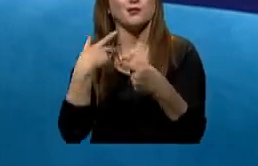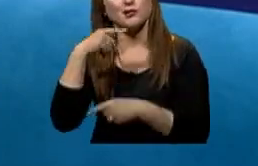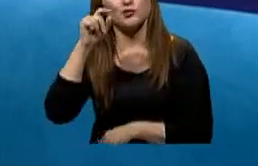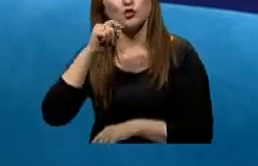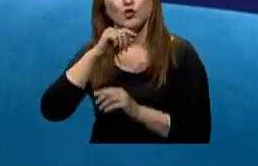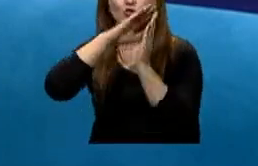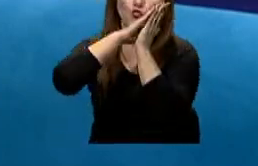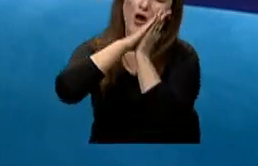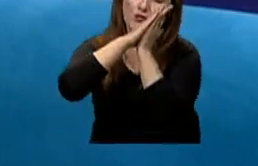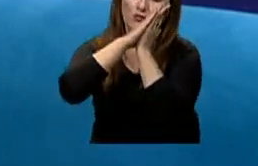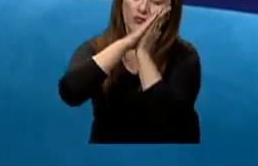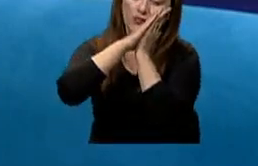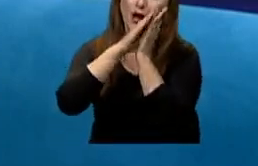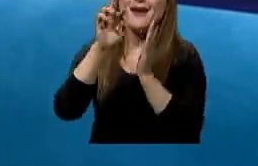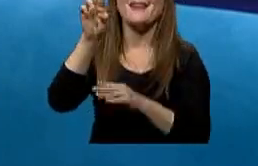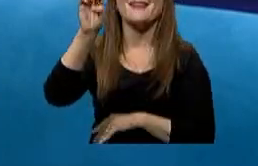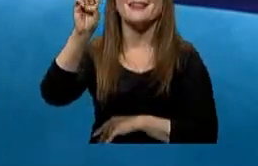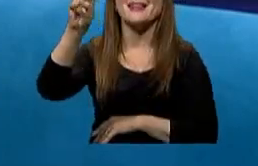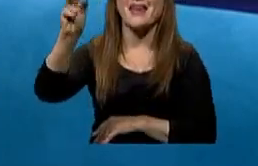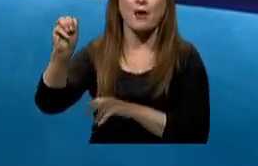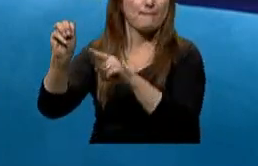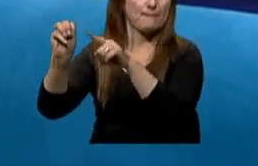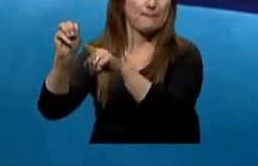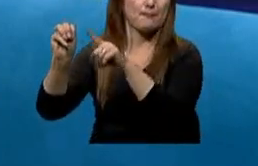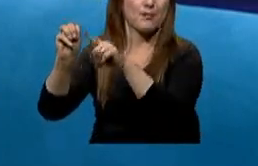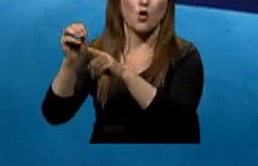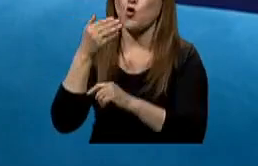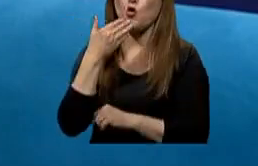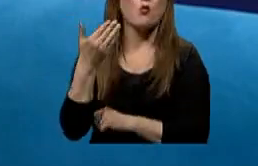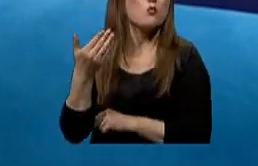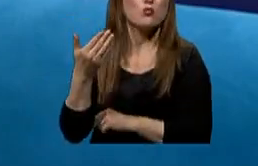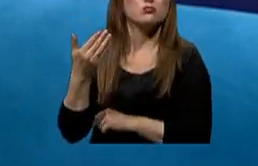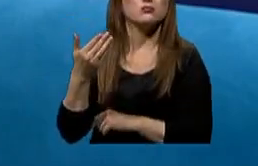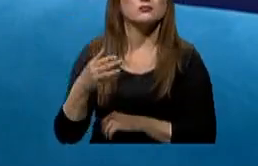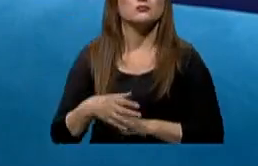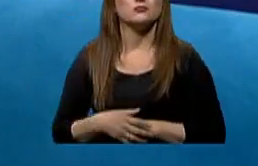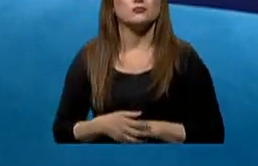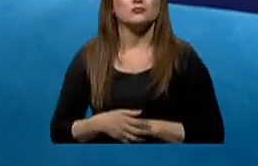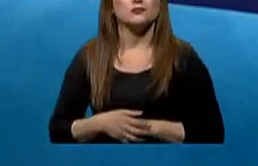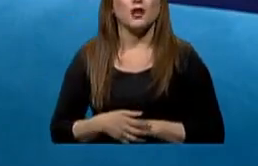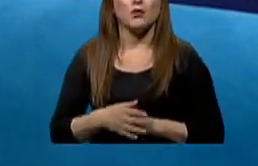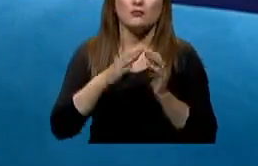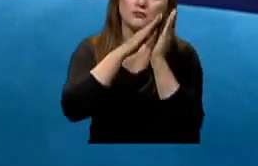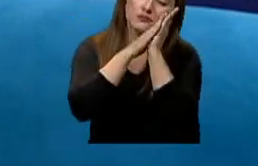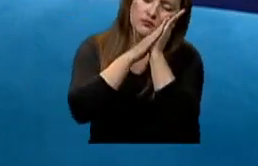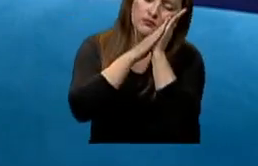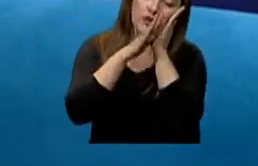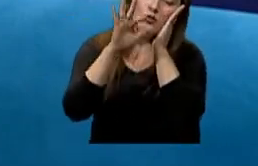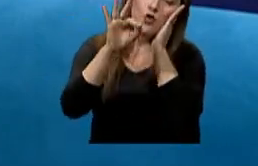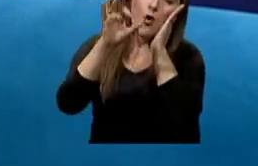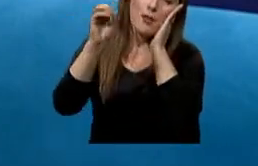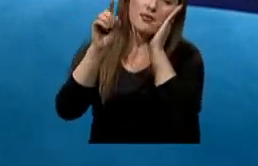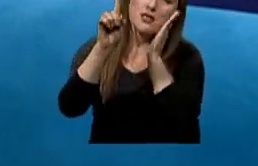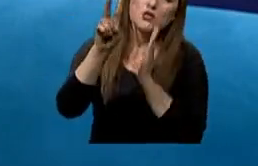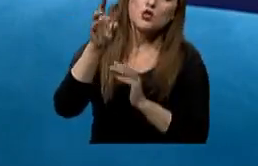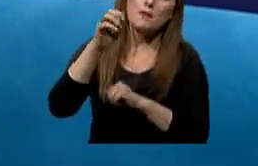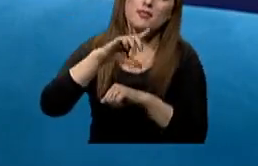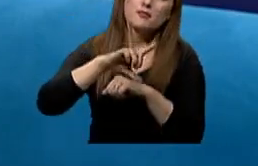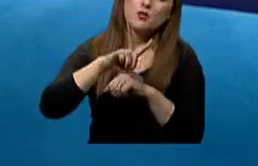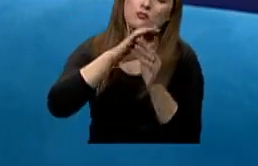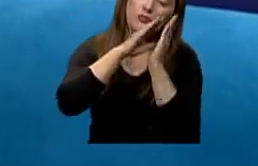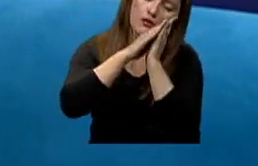sueño REM. El sueño REM normalmente aparece a los 90, 120 minutos en una